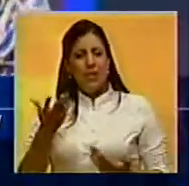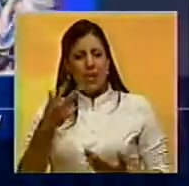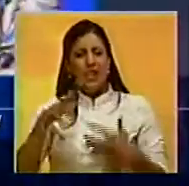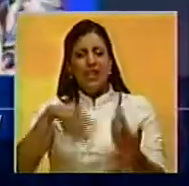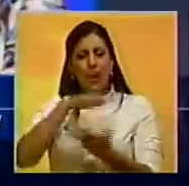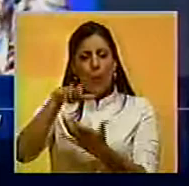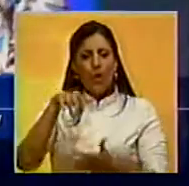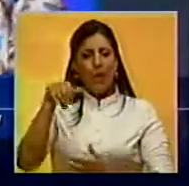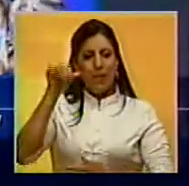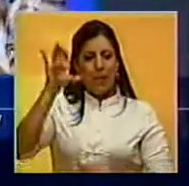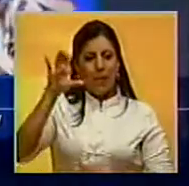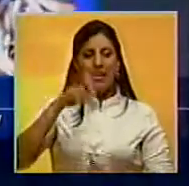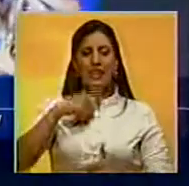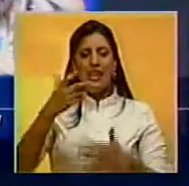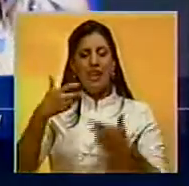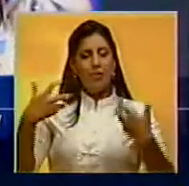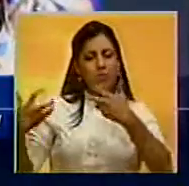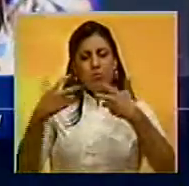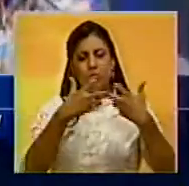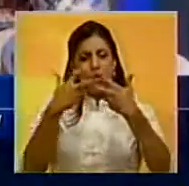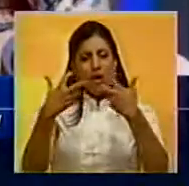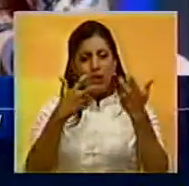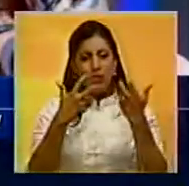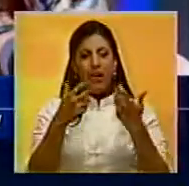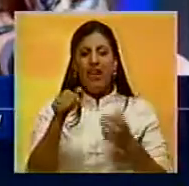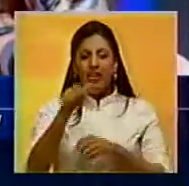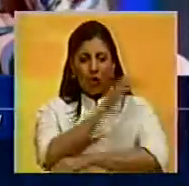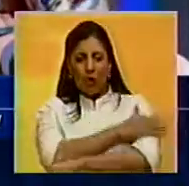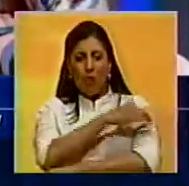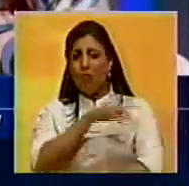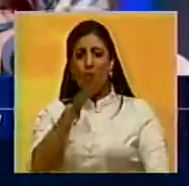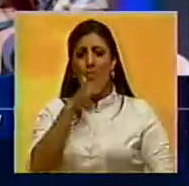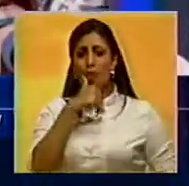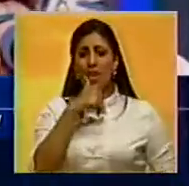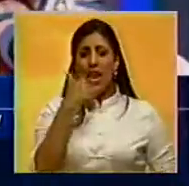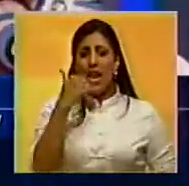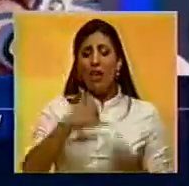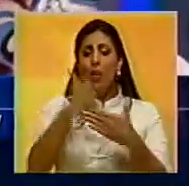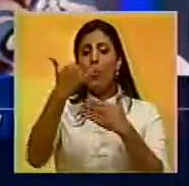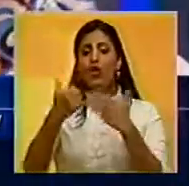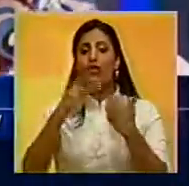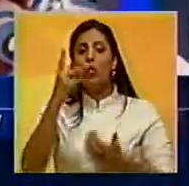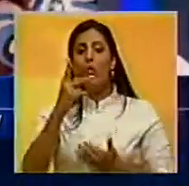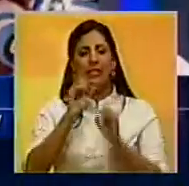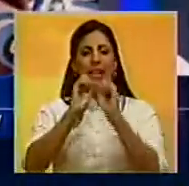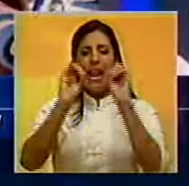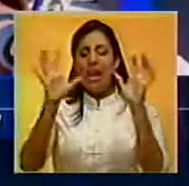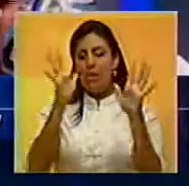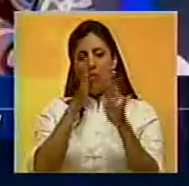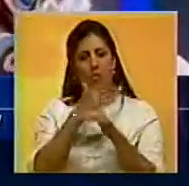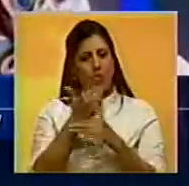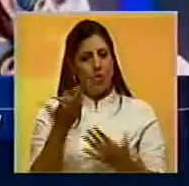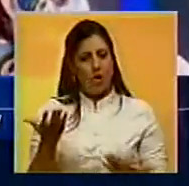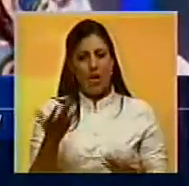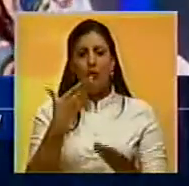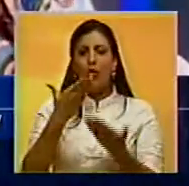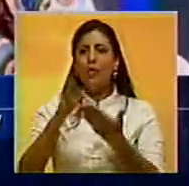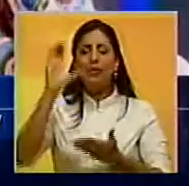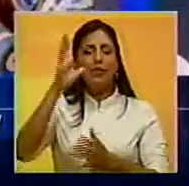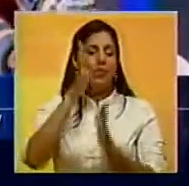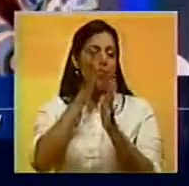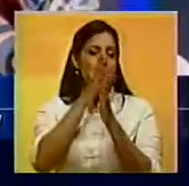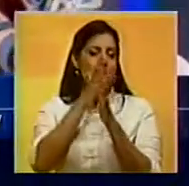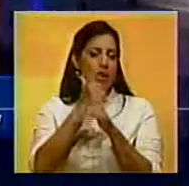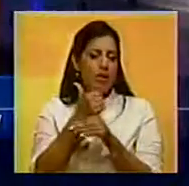alterar la paz de la República, para generar enfrentamiento. Esa oposición no tiene un proyecto político claro que presentarle al país.